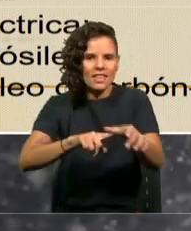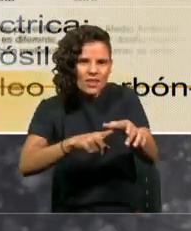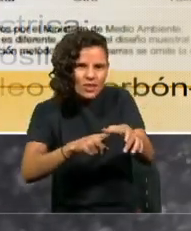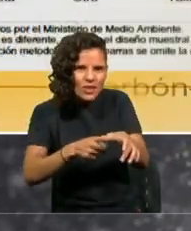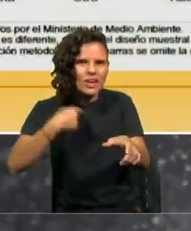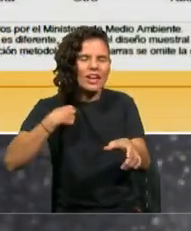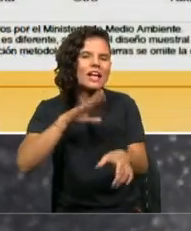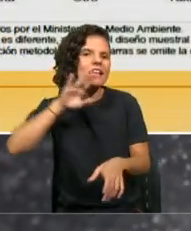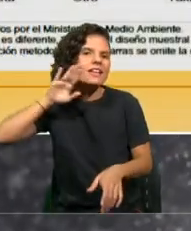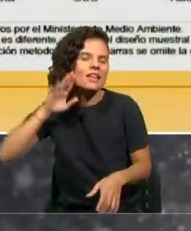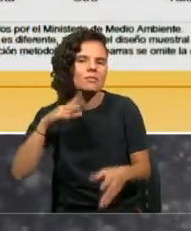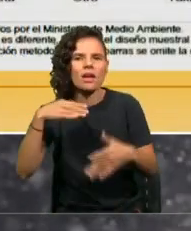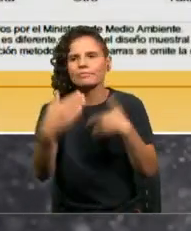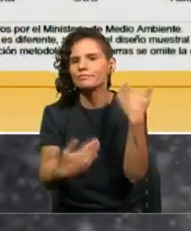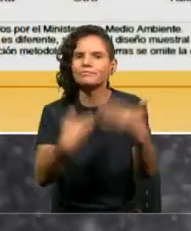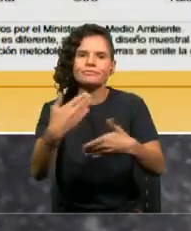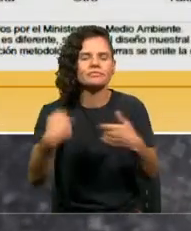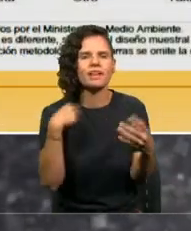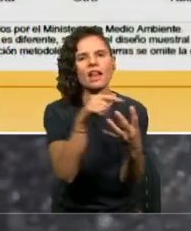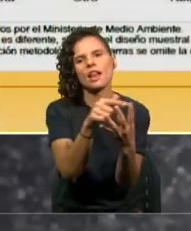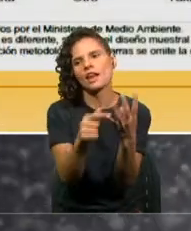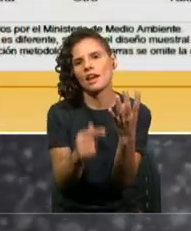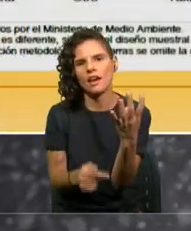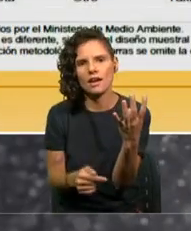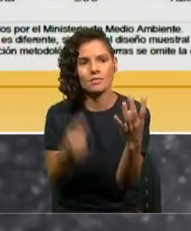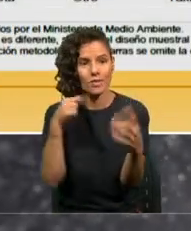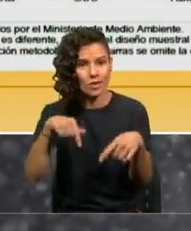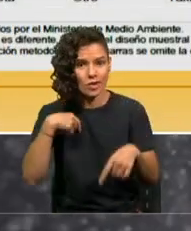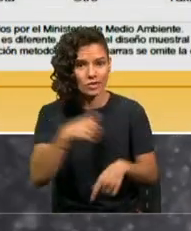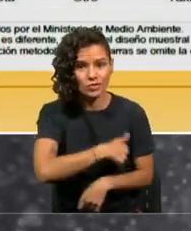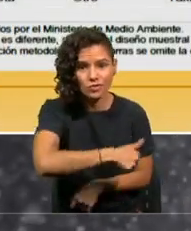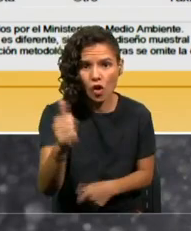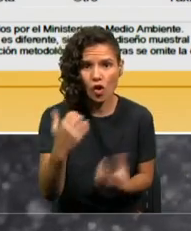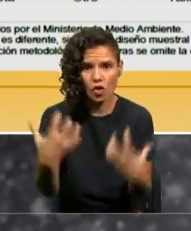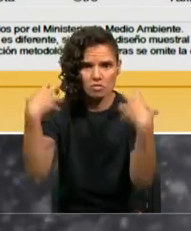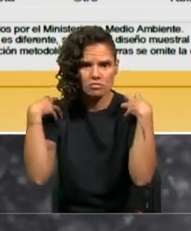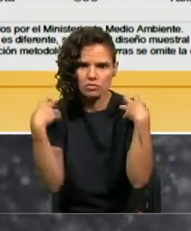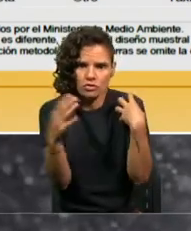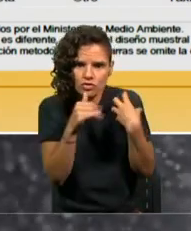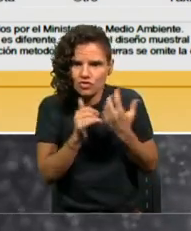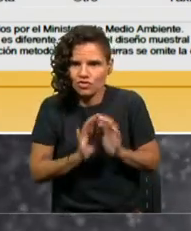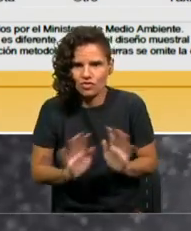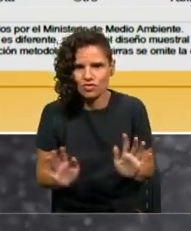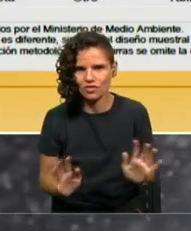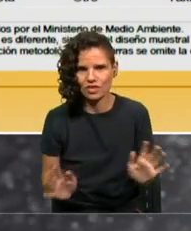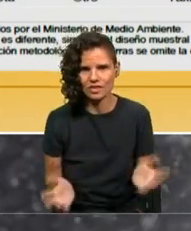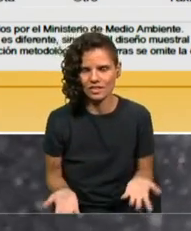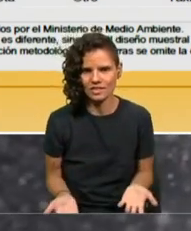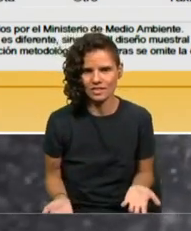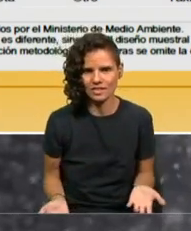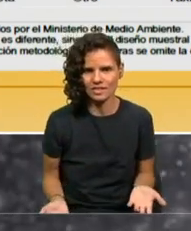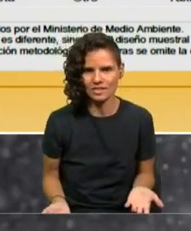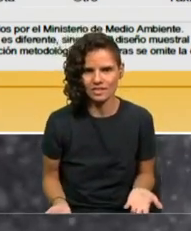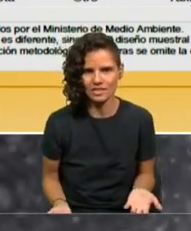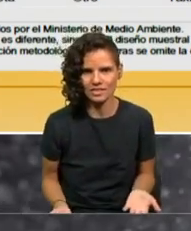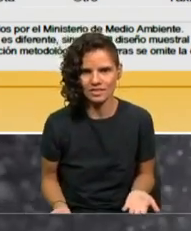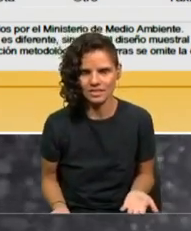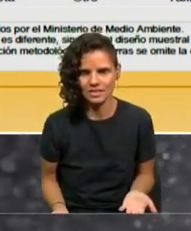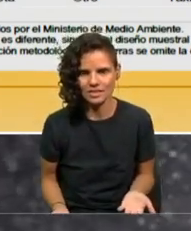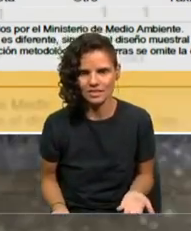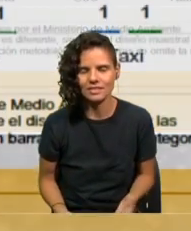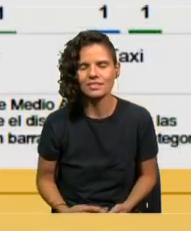estamos enfrentando esto como si fuese una tarea de todos. La encuesta del